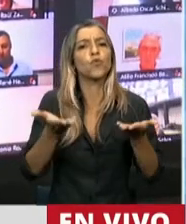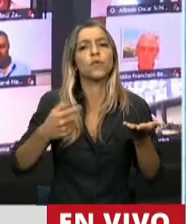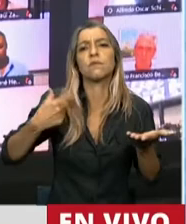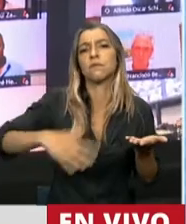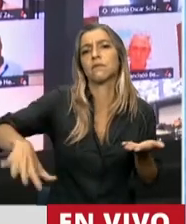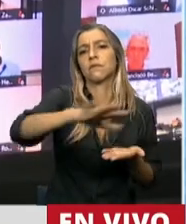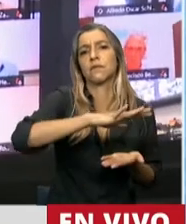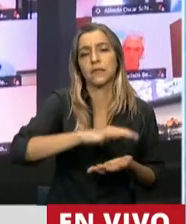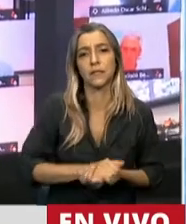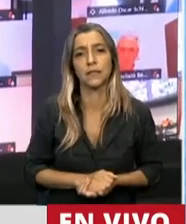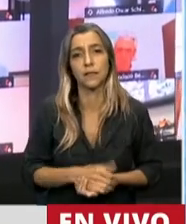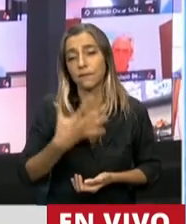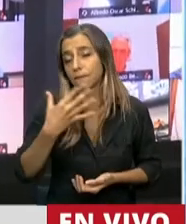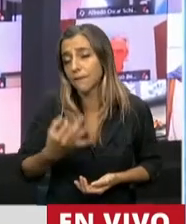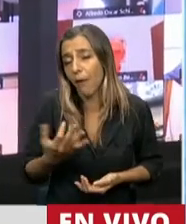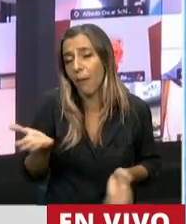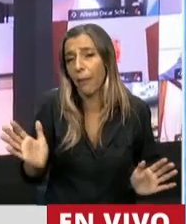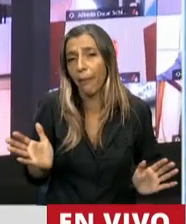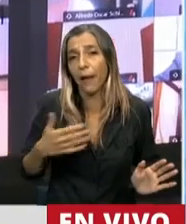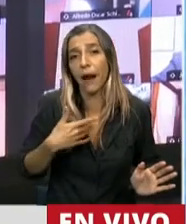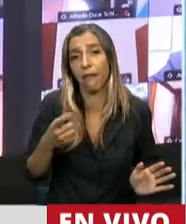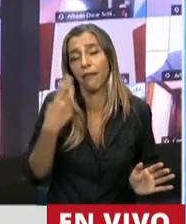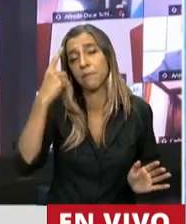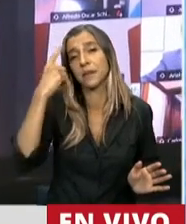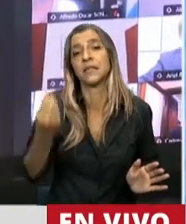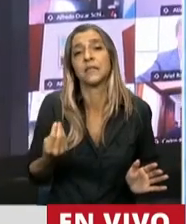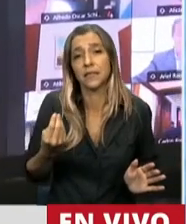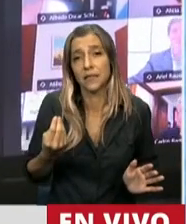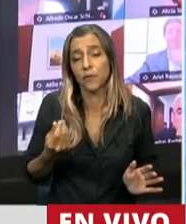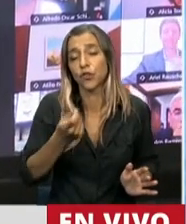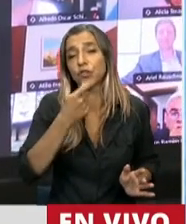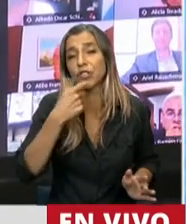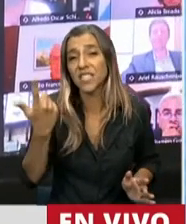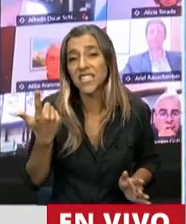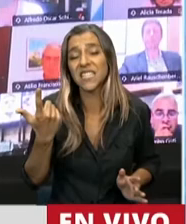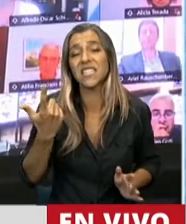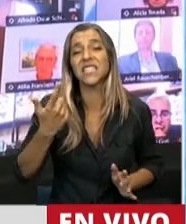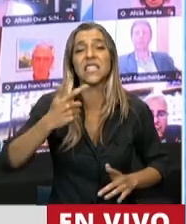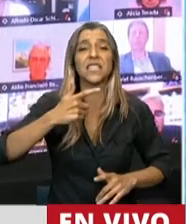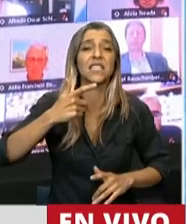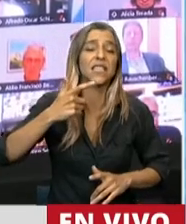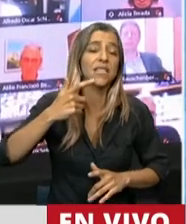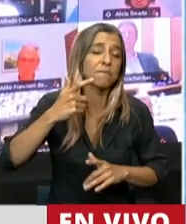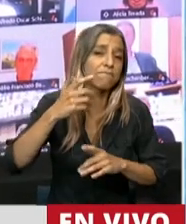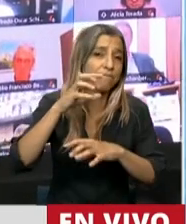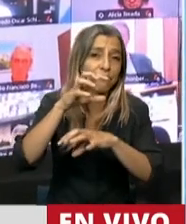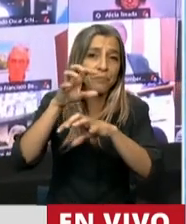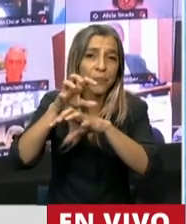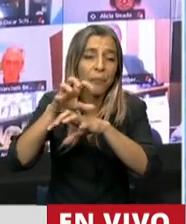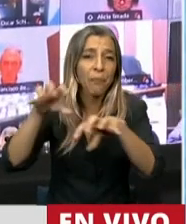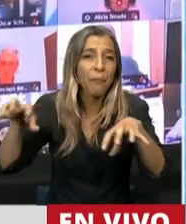es, si no injusticia social, que decenas de miles de pequeños y medianos